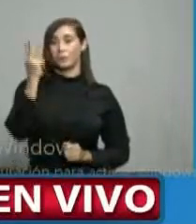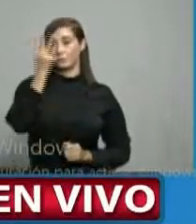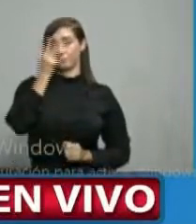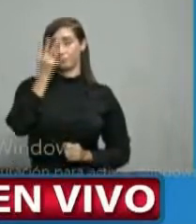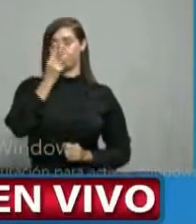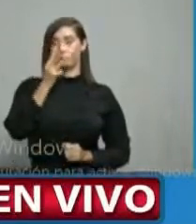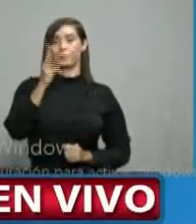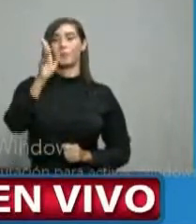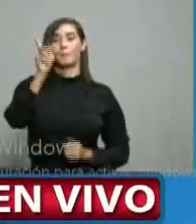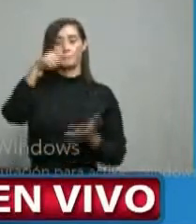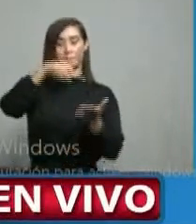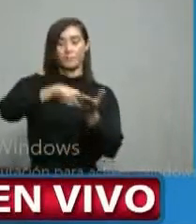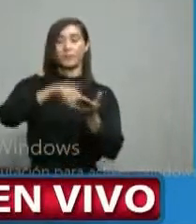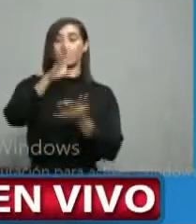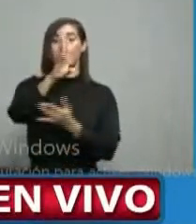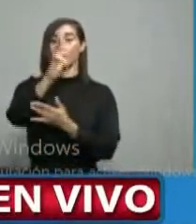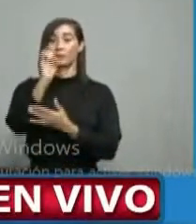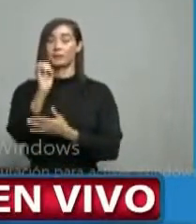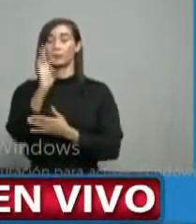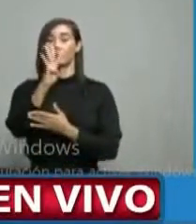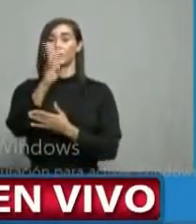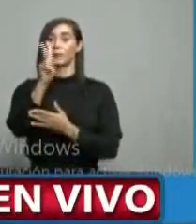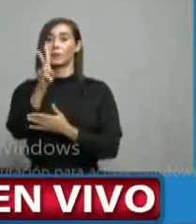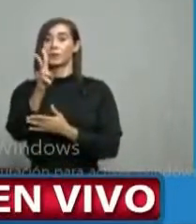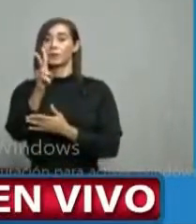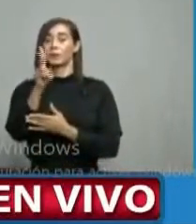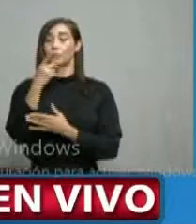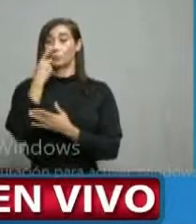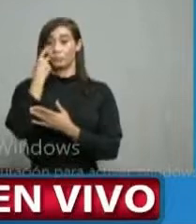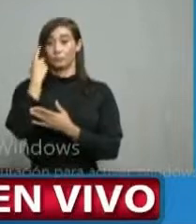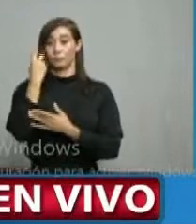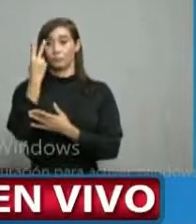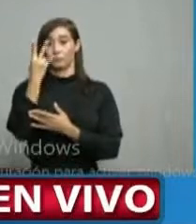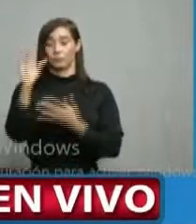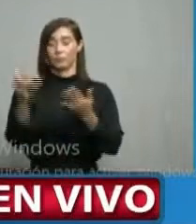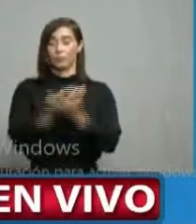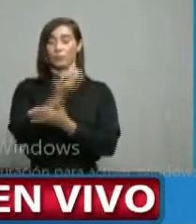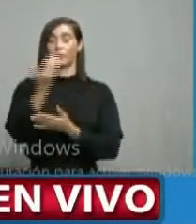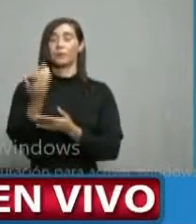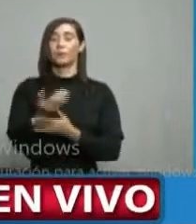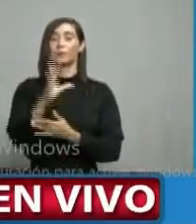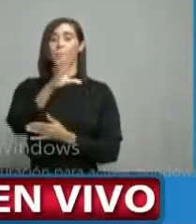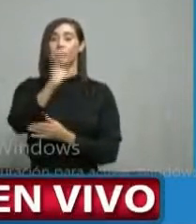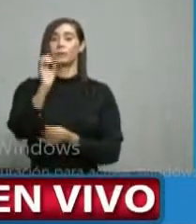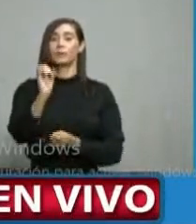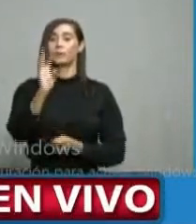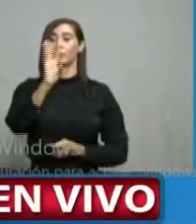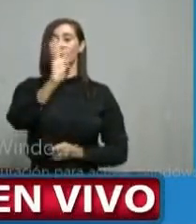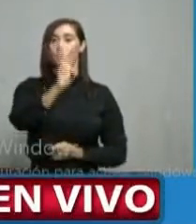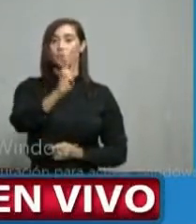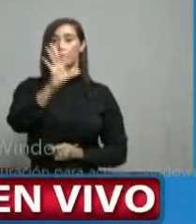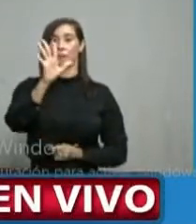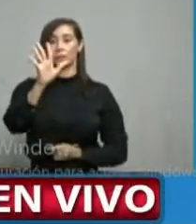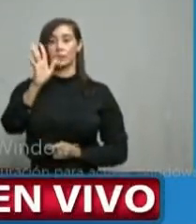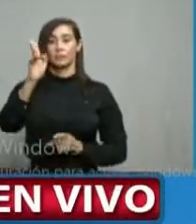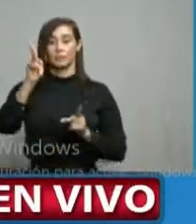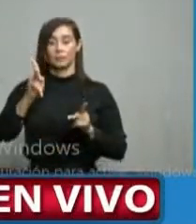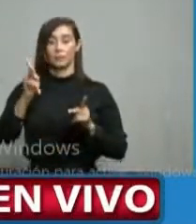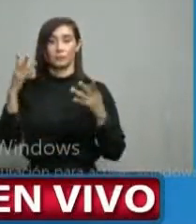.742 pruebas realizadas, 2 casos nuevos, 565